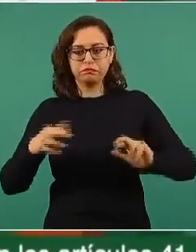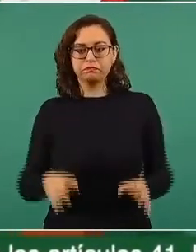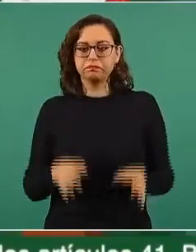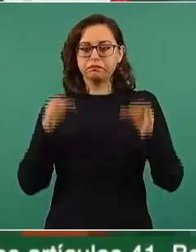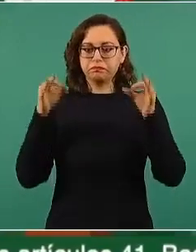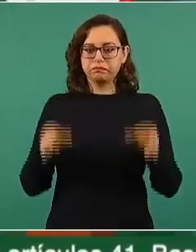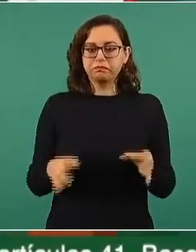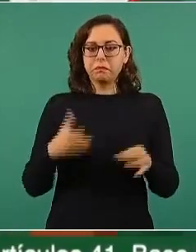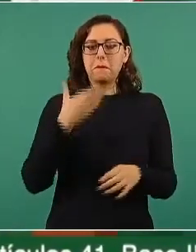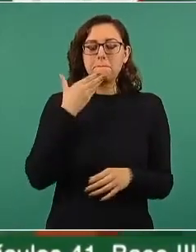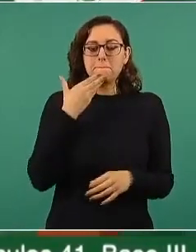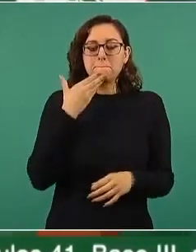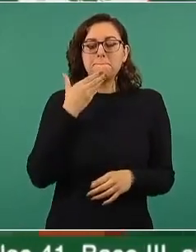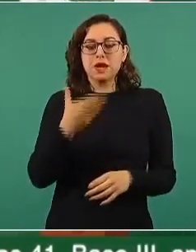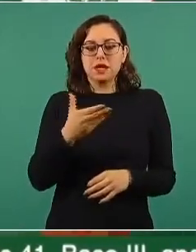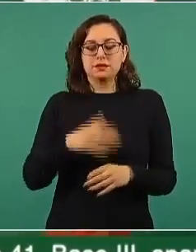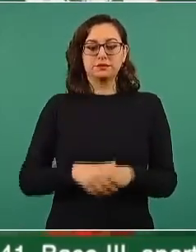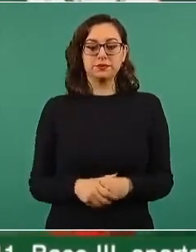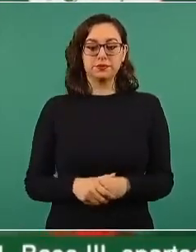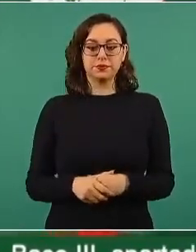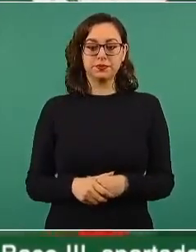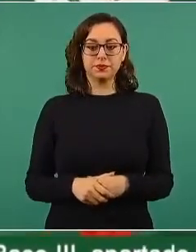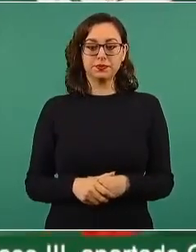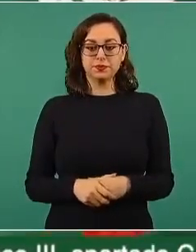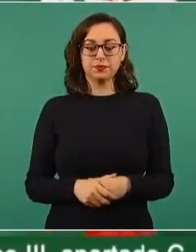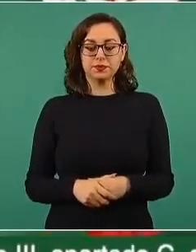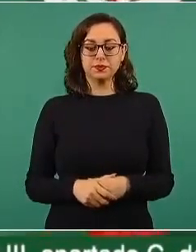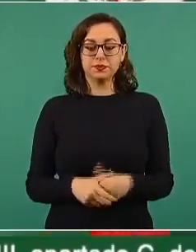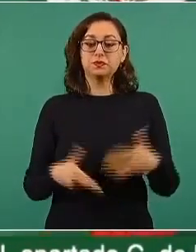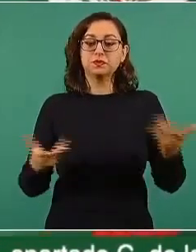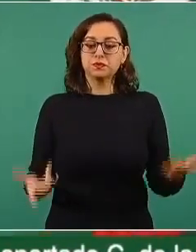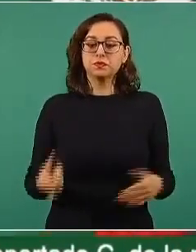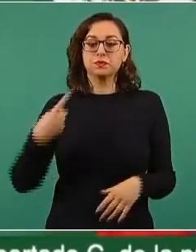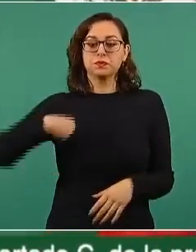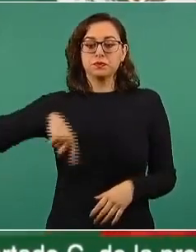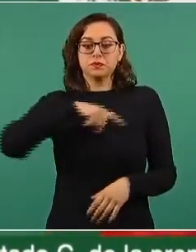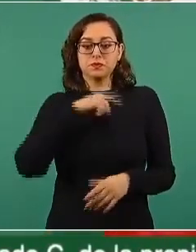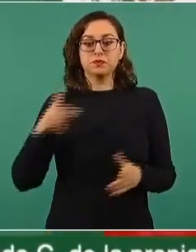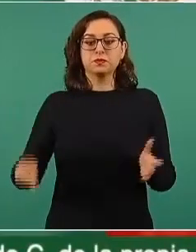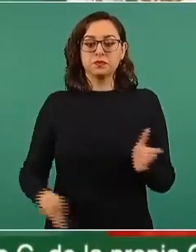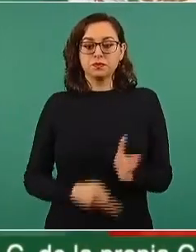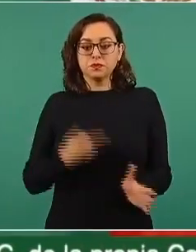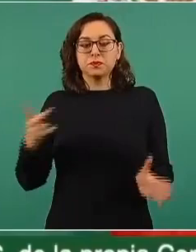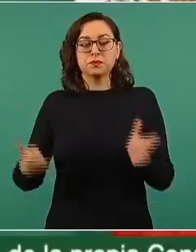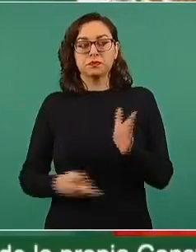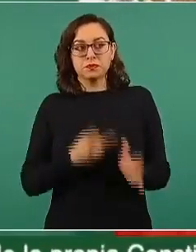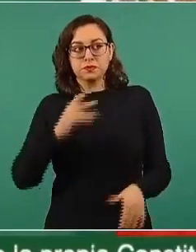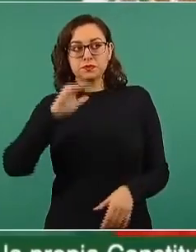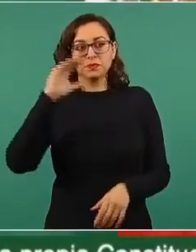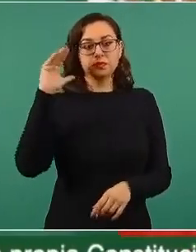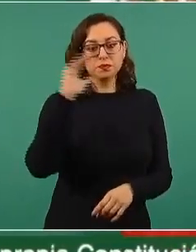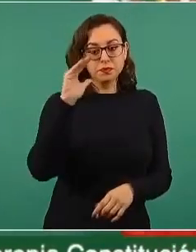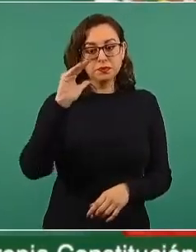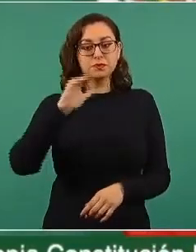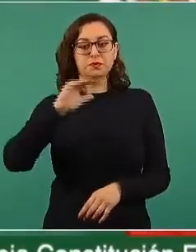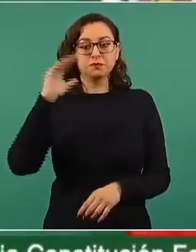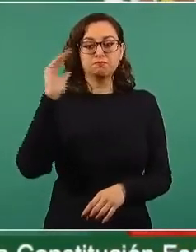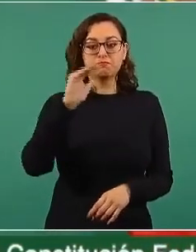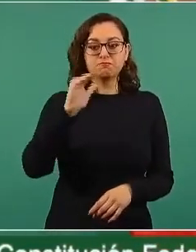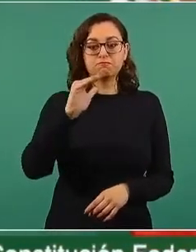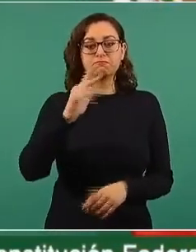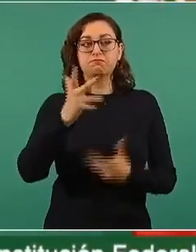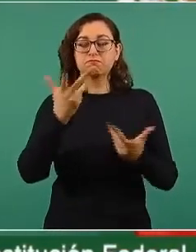planteamiento que hemos venido haciendo, de que hay que actuar con